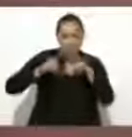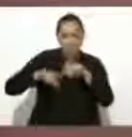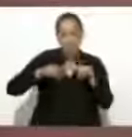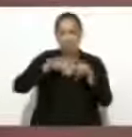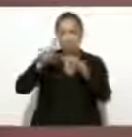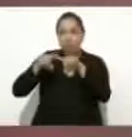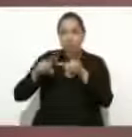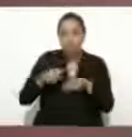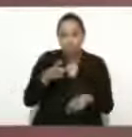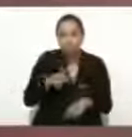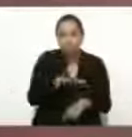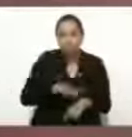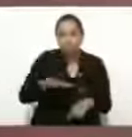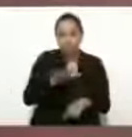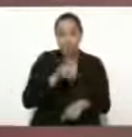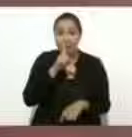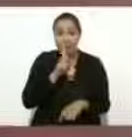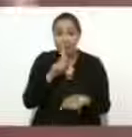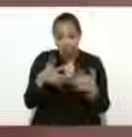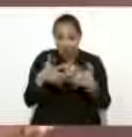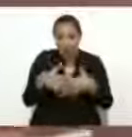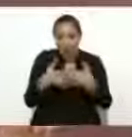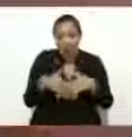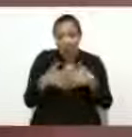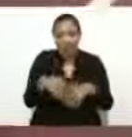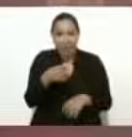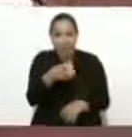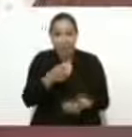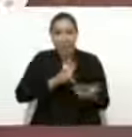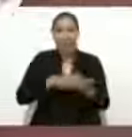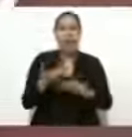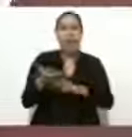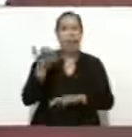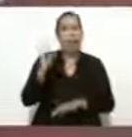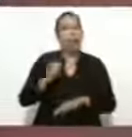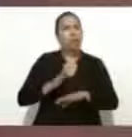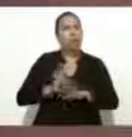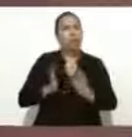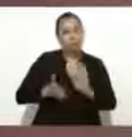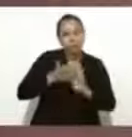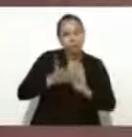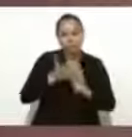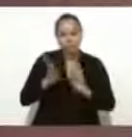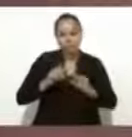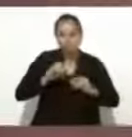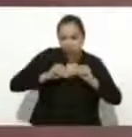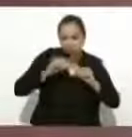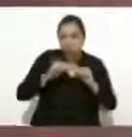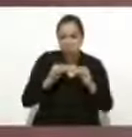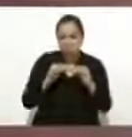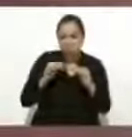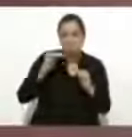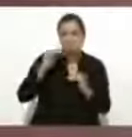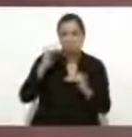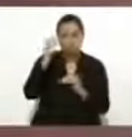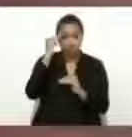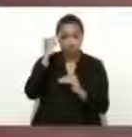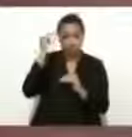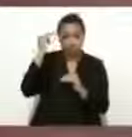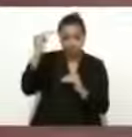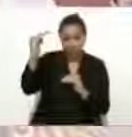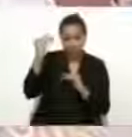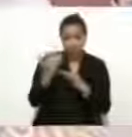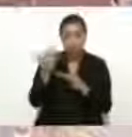petroquímica que se había levantado. Durante mucho tiempo, México